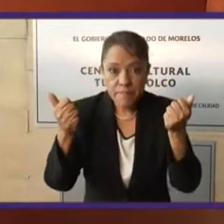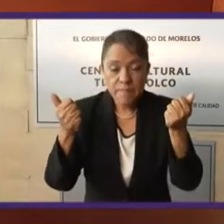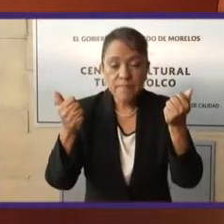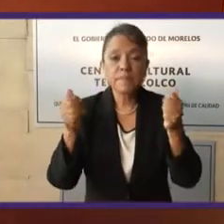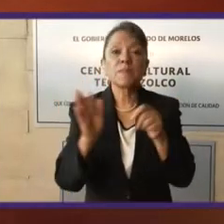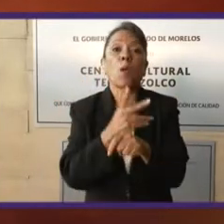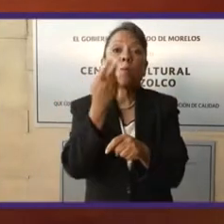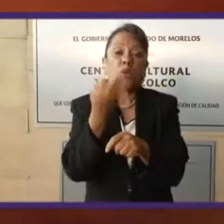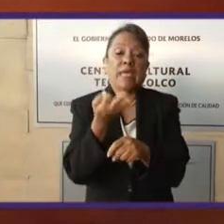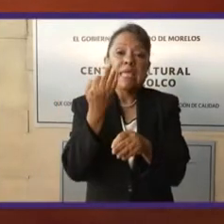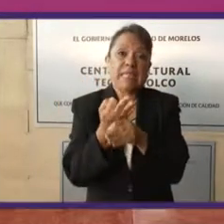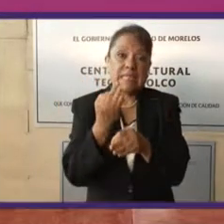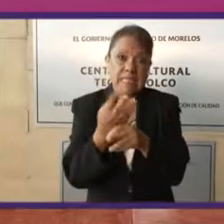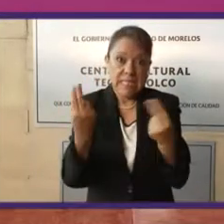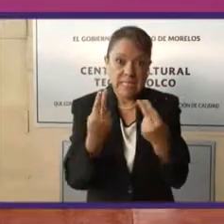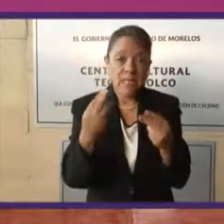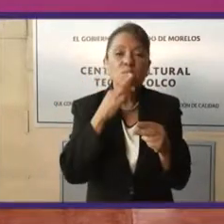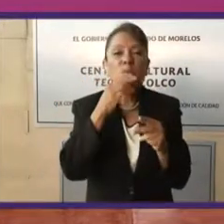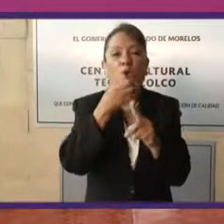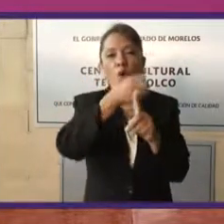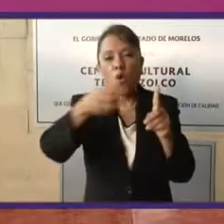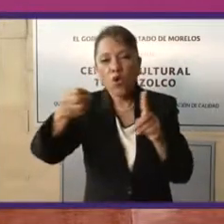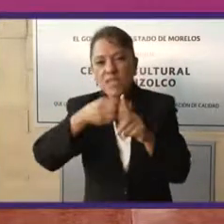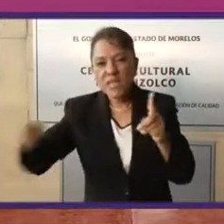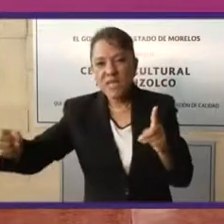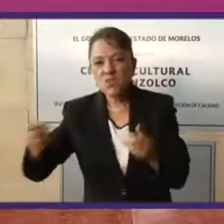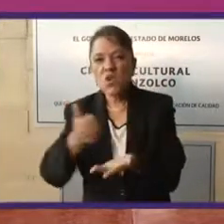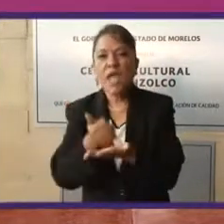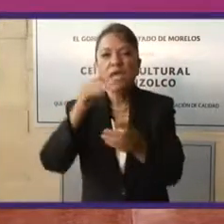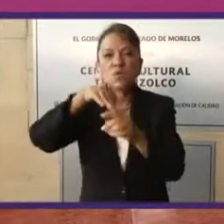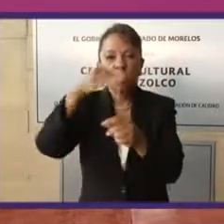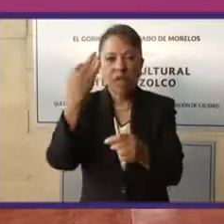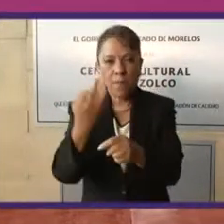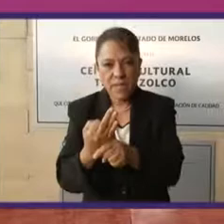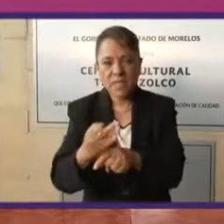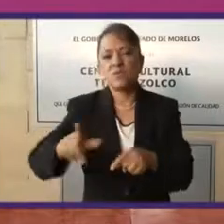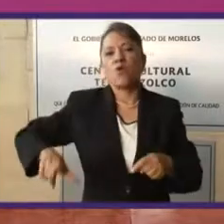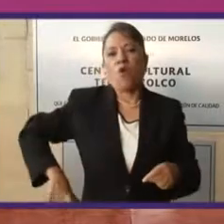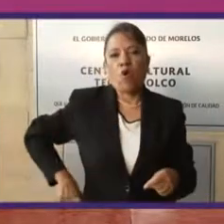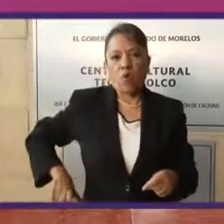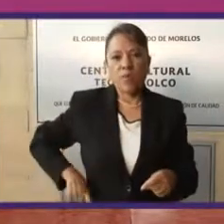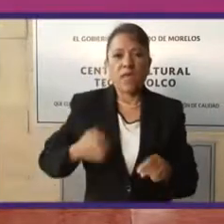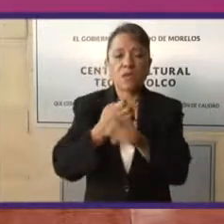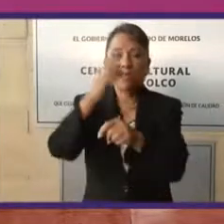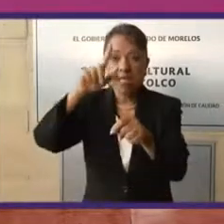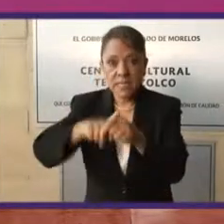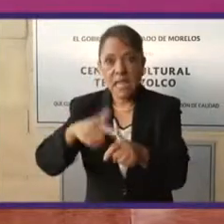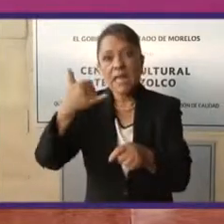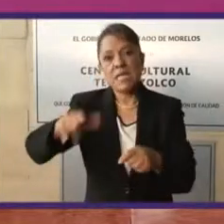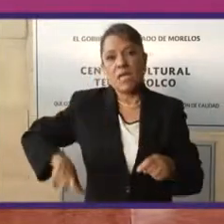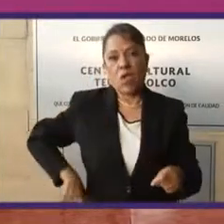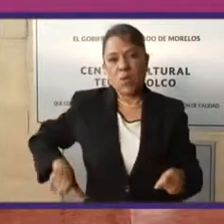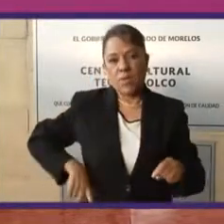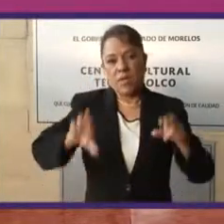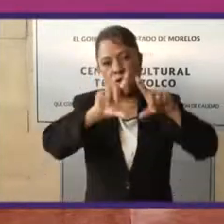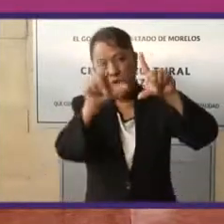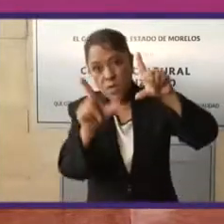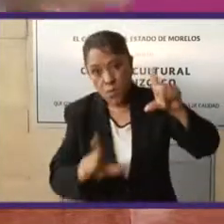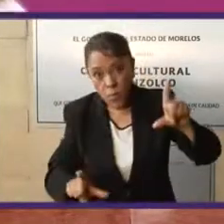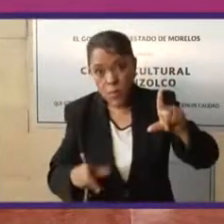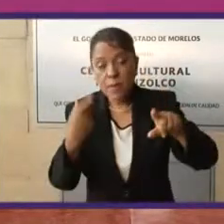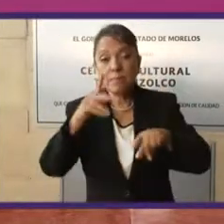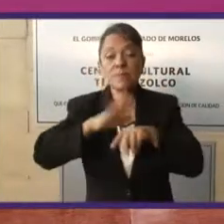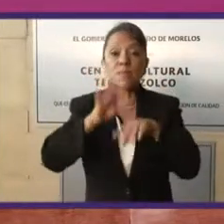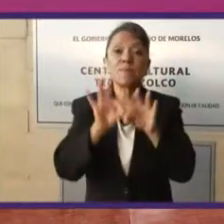coordinación entre los ayuntamientos, los gobiernos estatales y el gobierno de la República. Pero de manera muy importante,